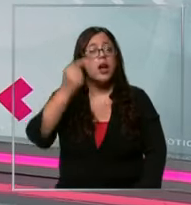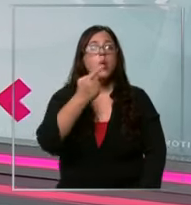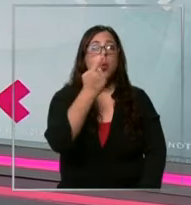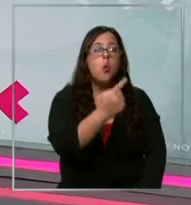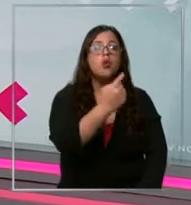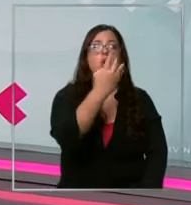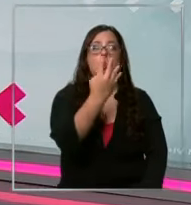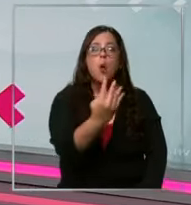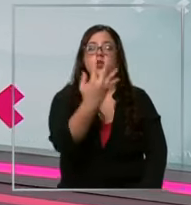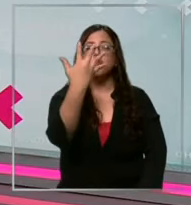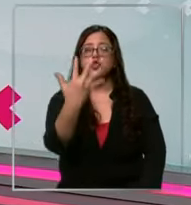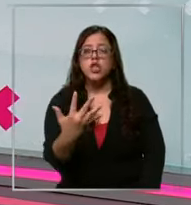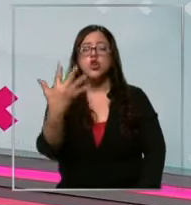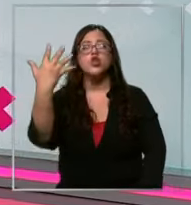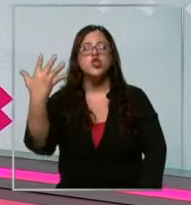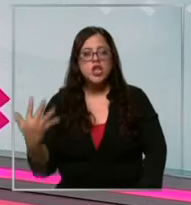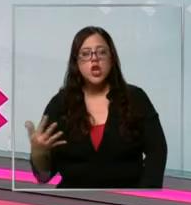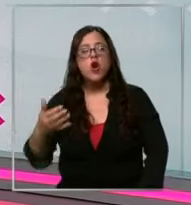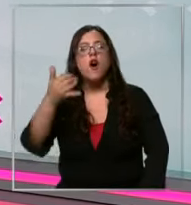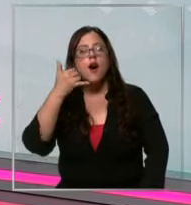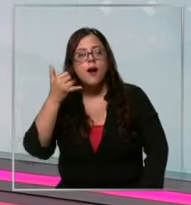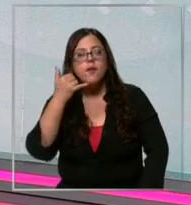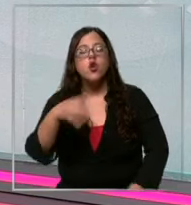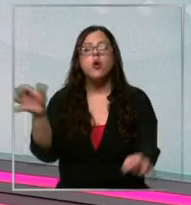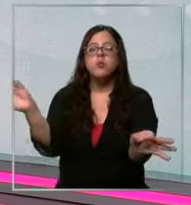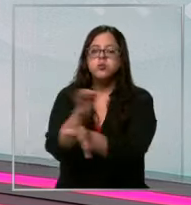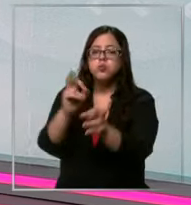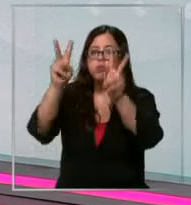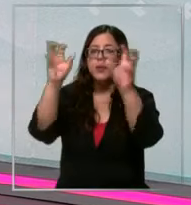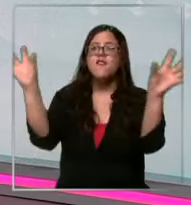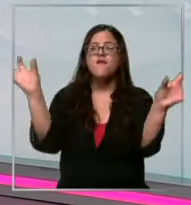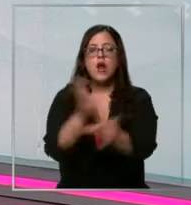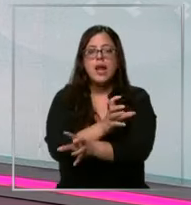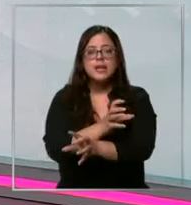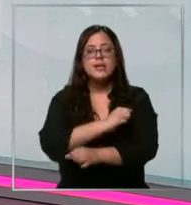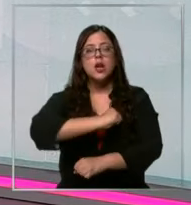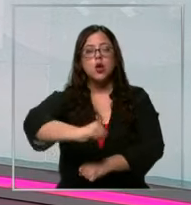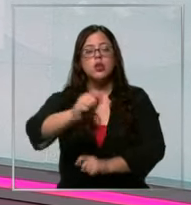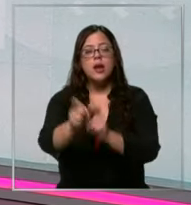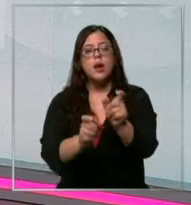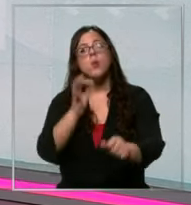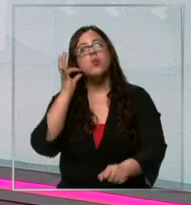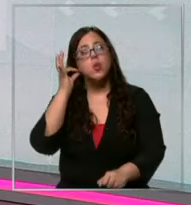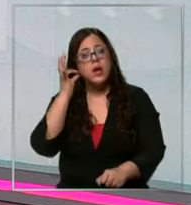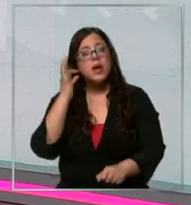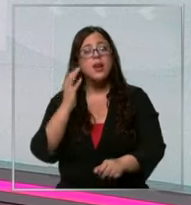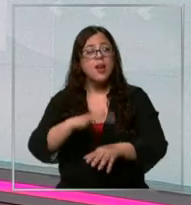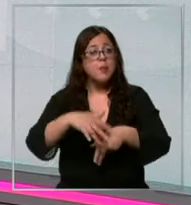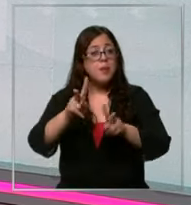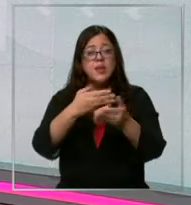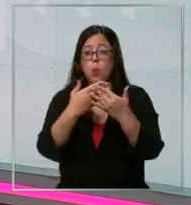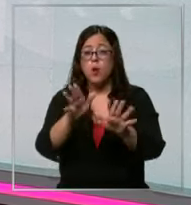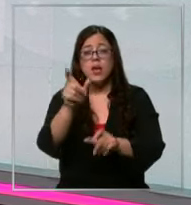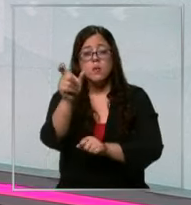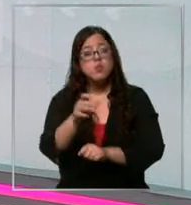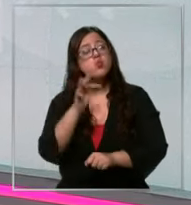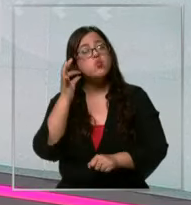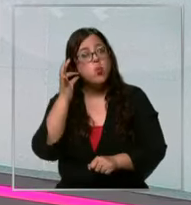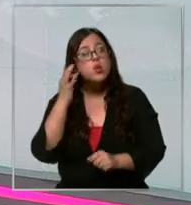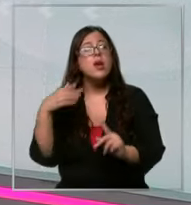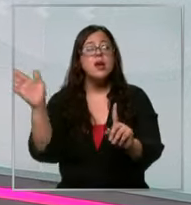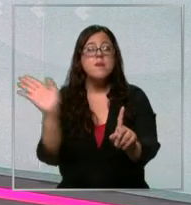1455, es el Fono de Orientación en Violencia contra las Mujeres. Permita que cualquier mujer que sufra